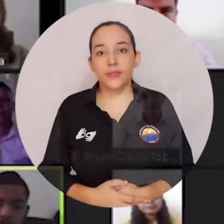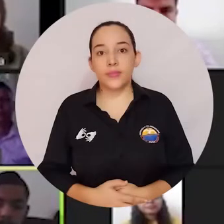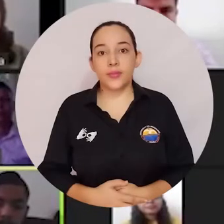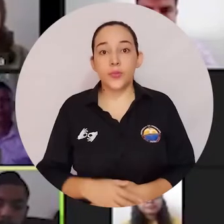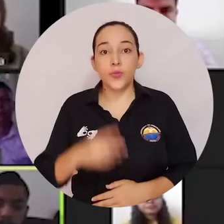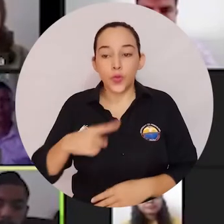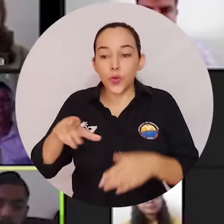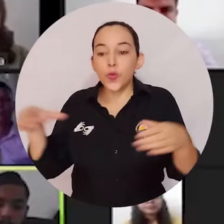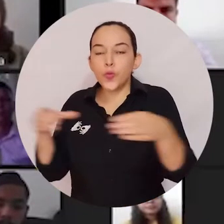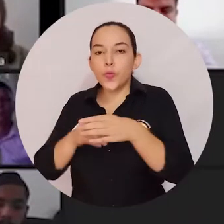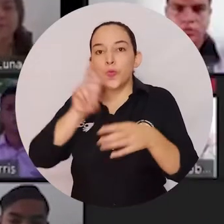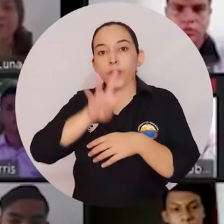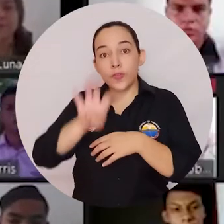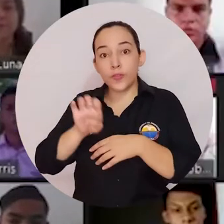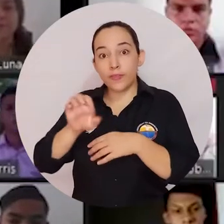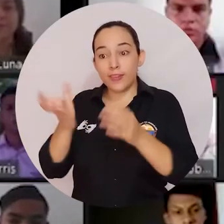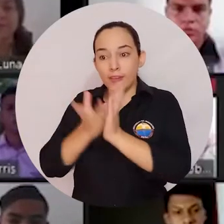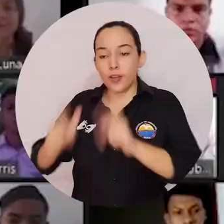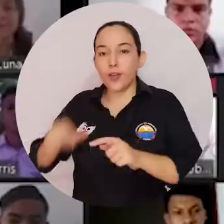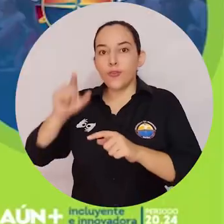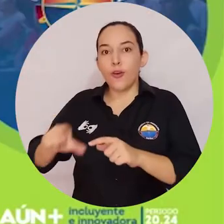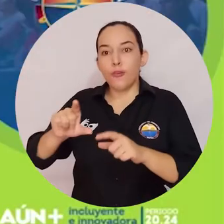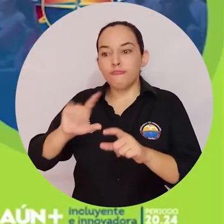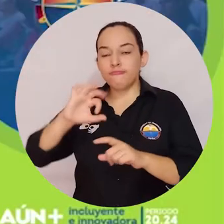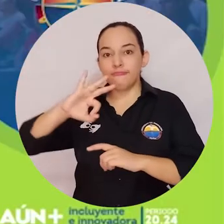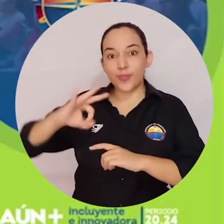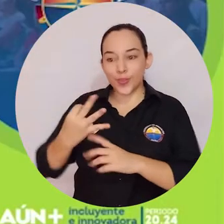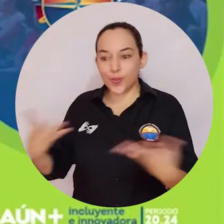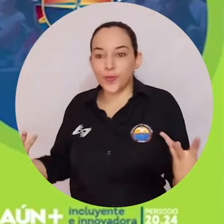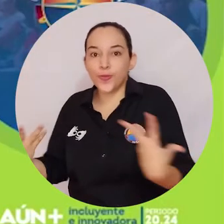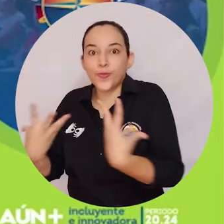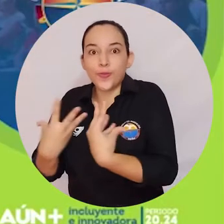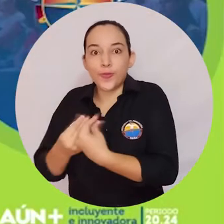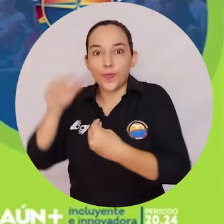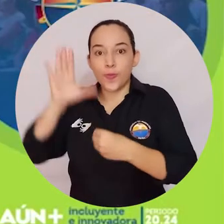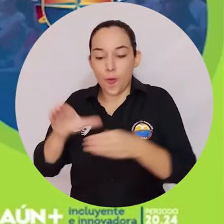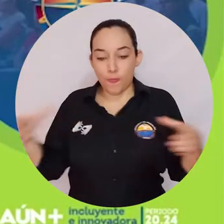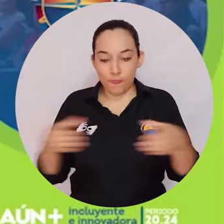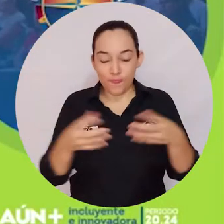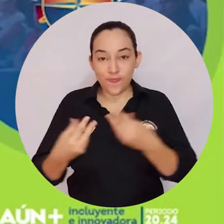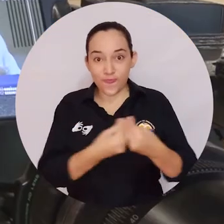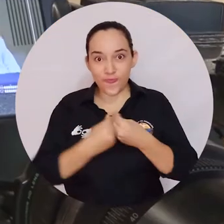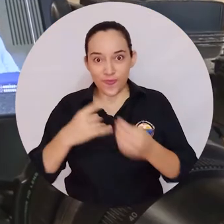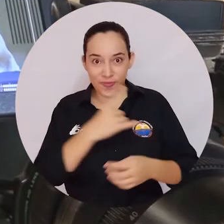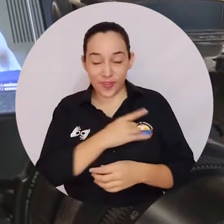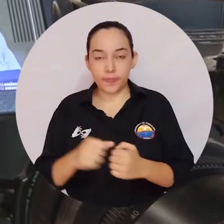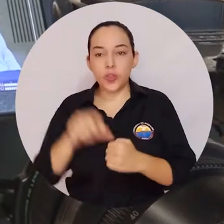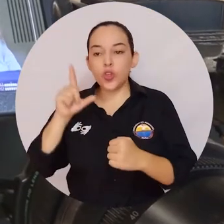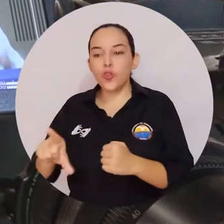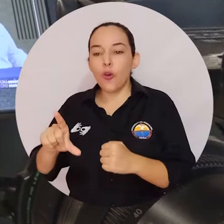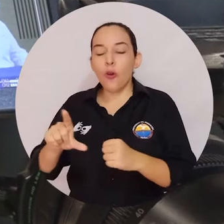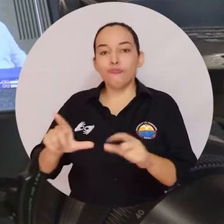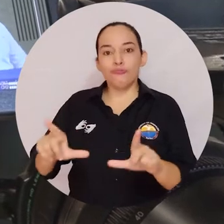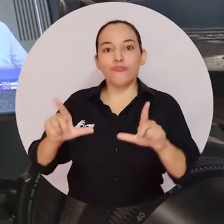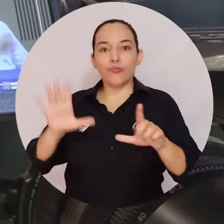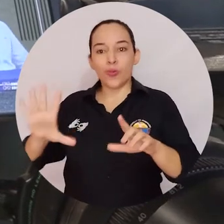Un diverso grupo de 29 estudiantes se posesionó como la tercera cohorte del Parlamento Andino de la Universidad de Magdalena en un acto protocolario